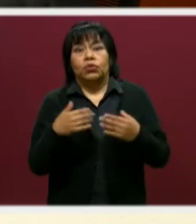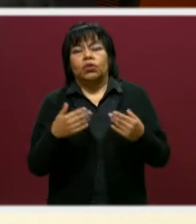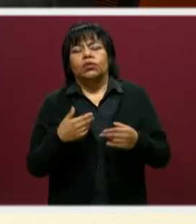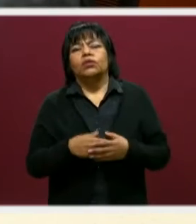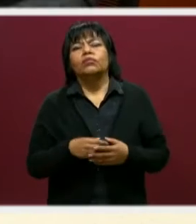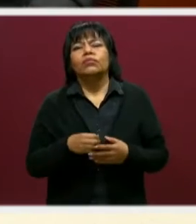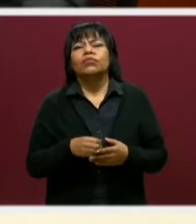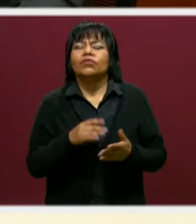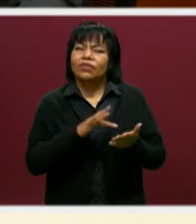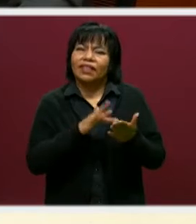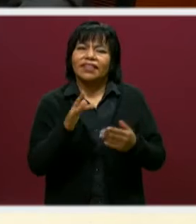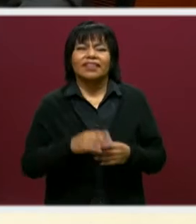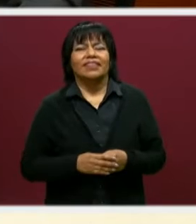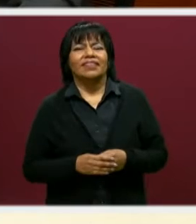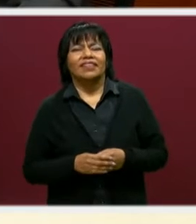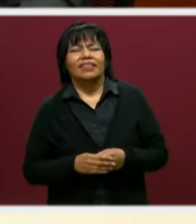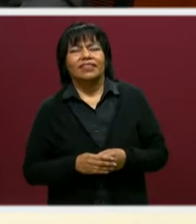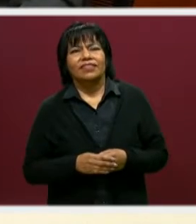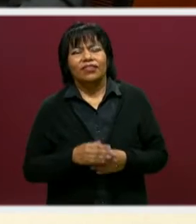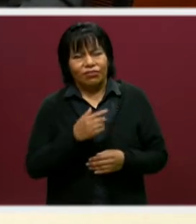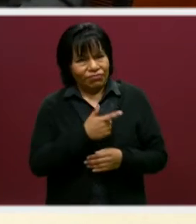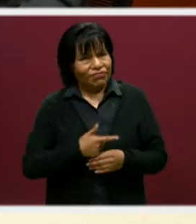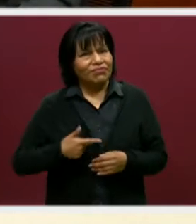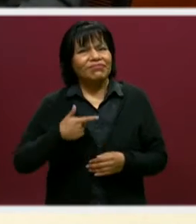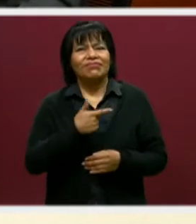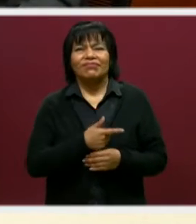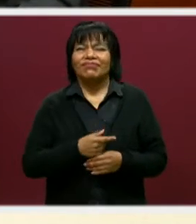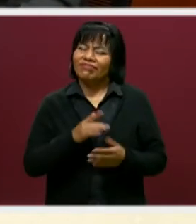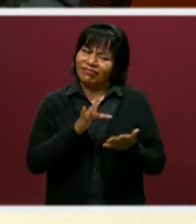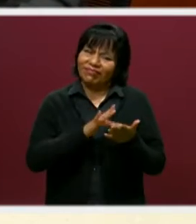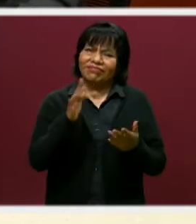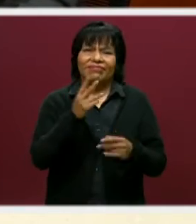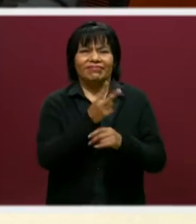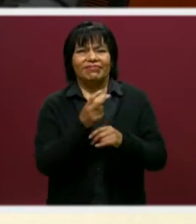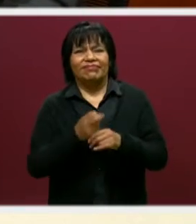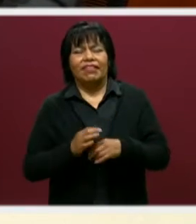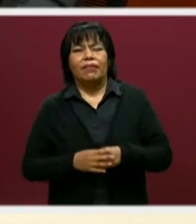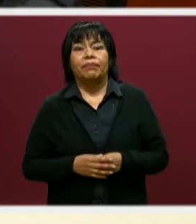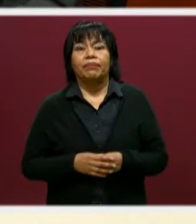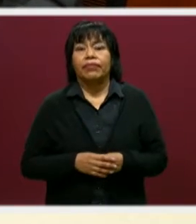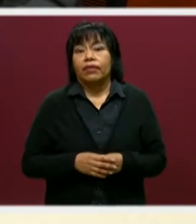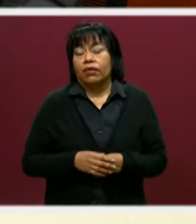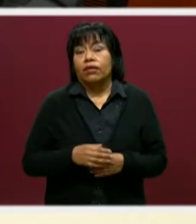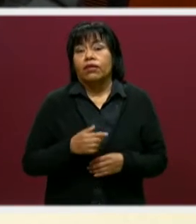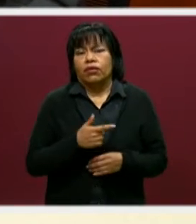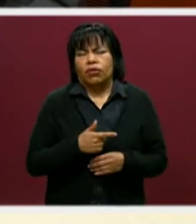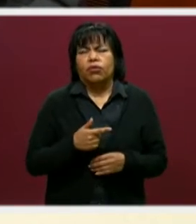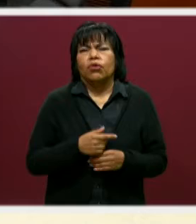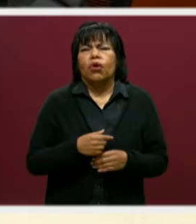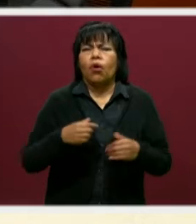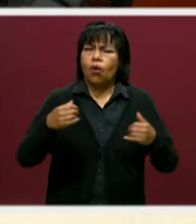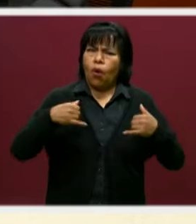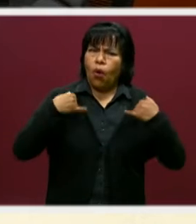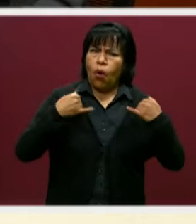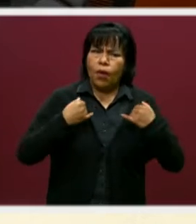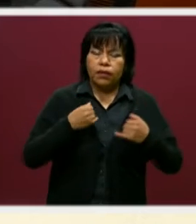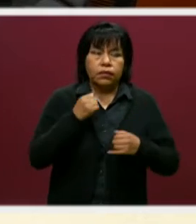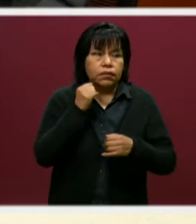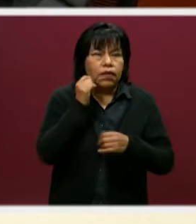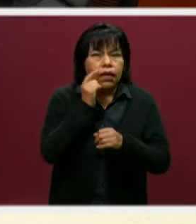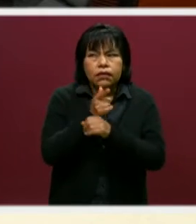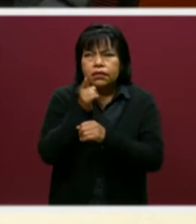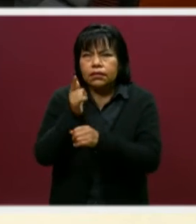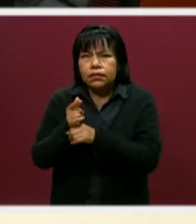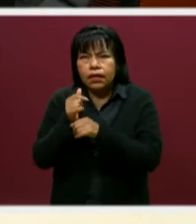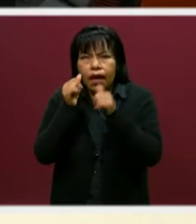bien. Muchas gracias y al contrario, un gusto de estar aquí. bueno, pues gracias por la invitación. Estoy segura que muchos jóvenes estarán ahorita muy atentos